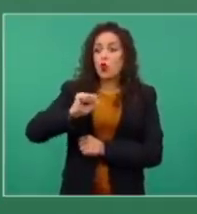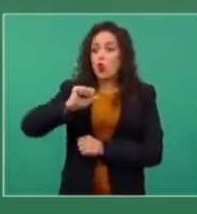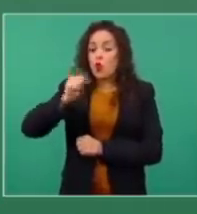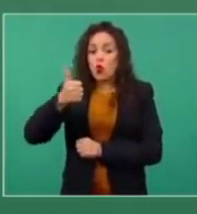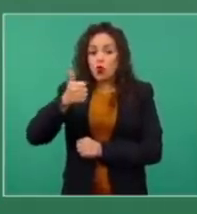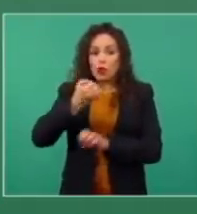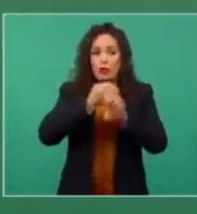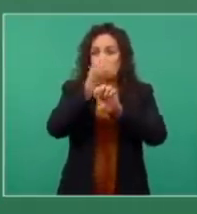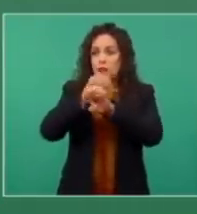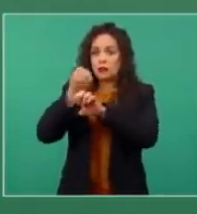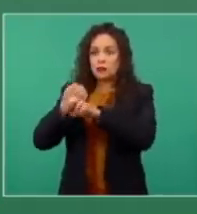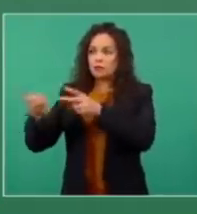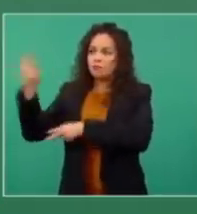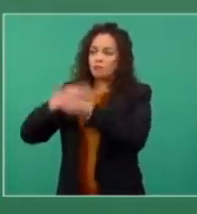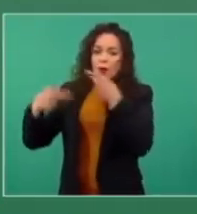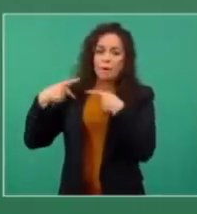país.